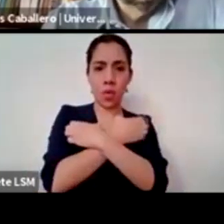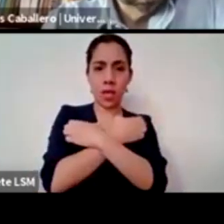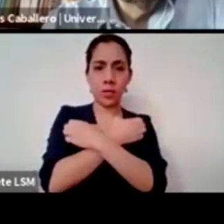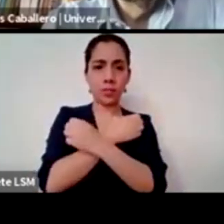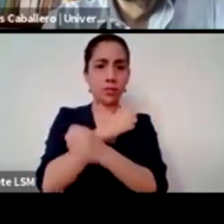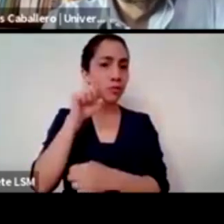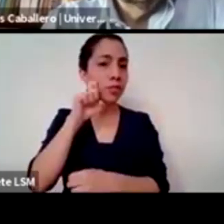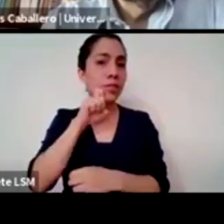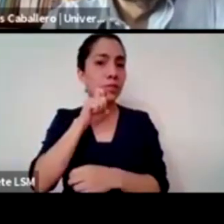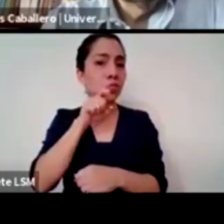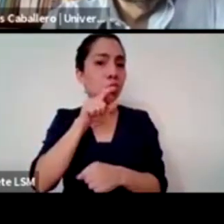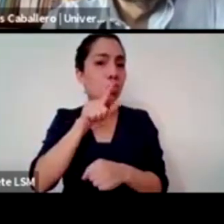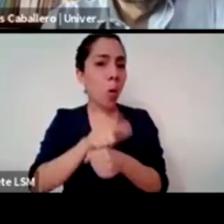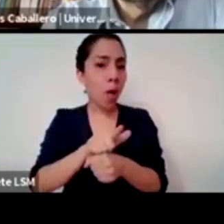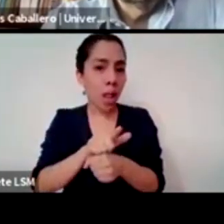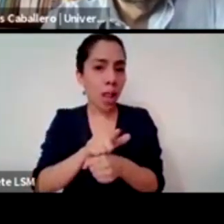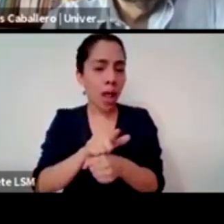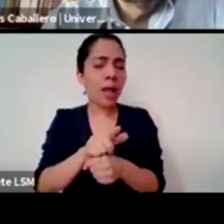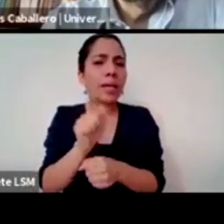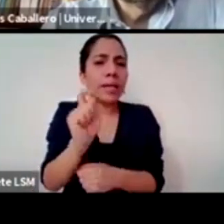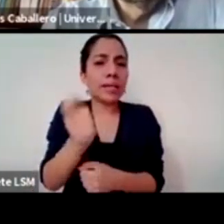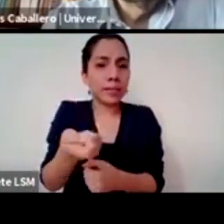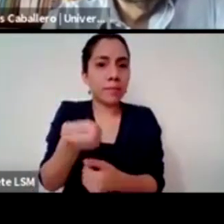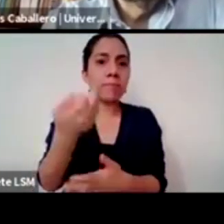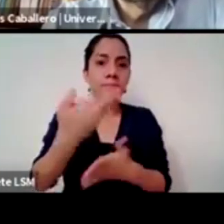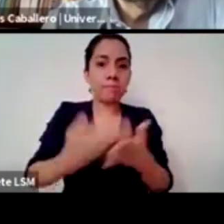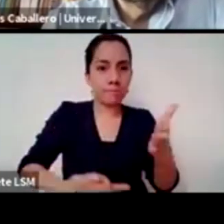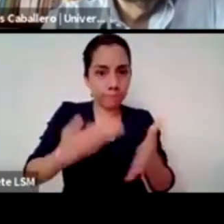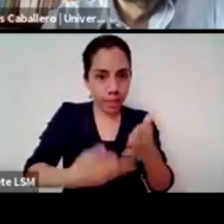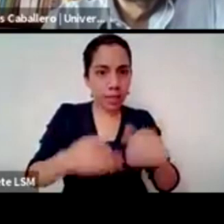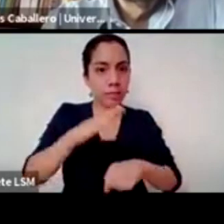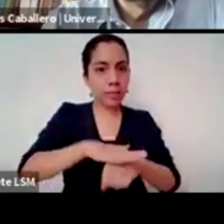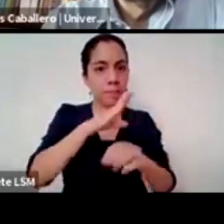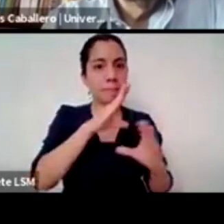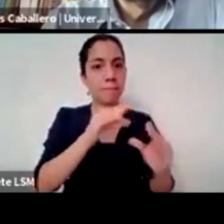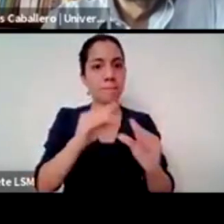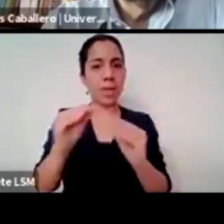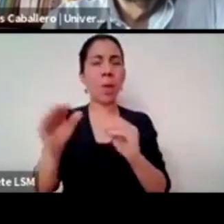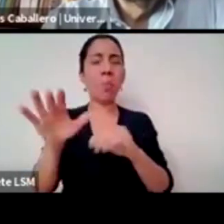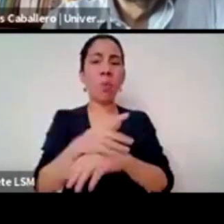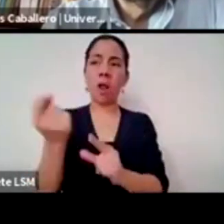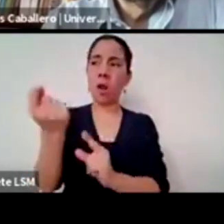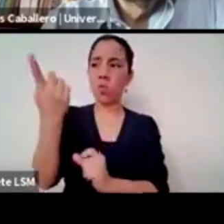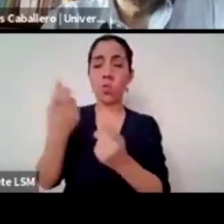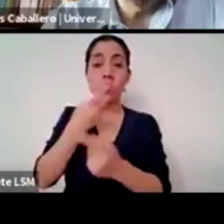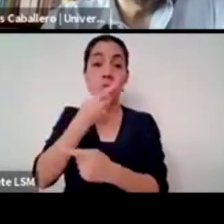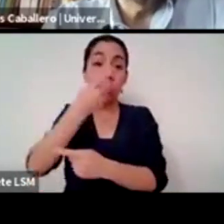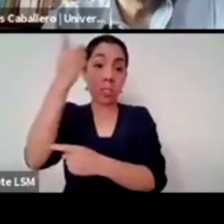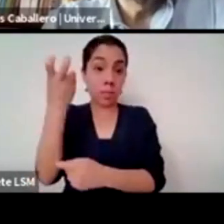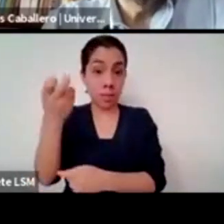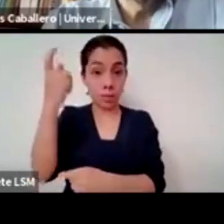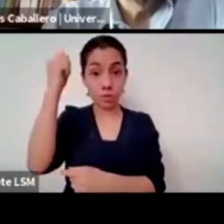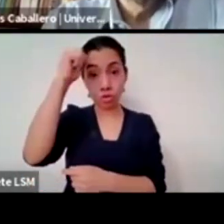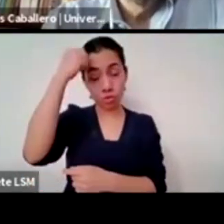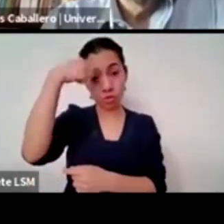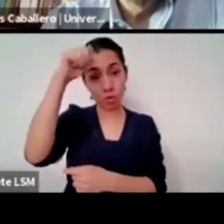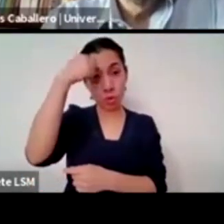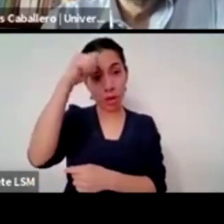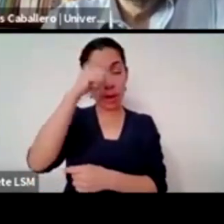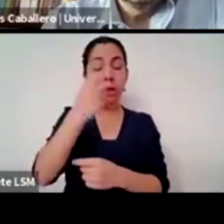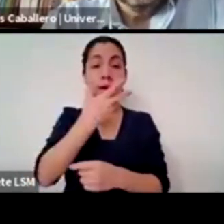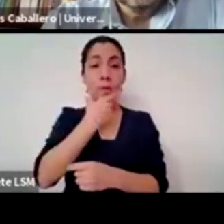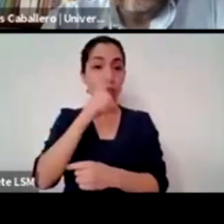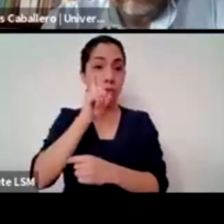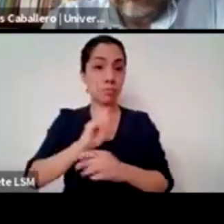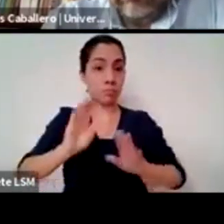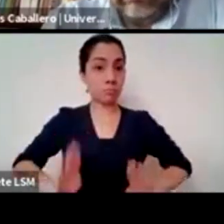y que han tergiversado muchísimo hasta llamarlo teoría de género entonces claramente ya lo que hemos identificado es que